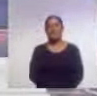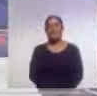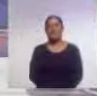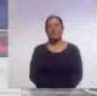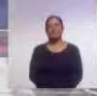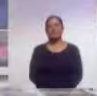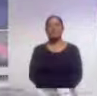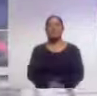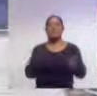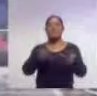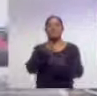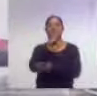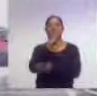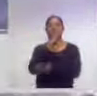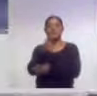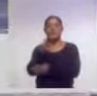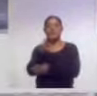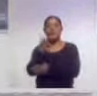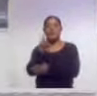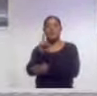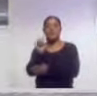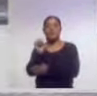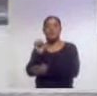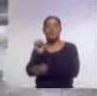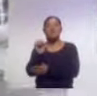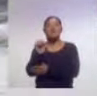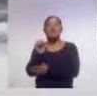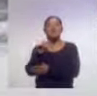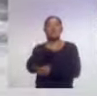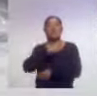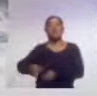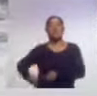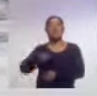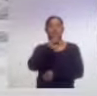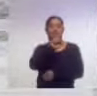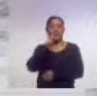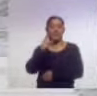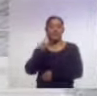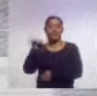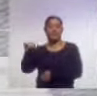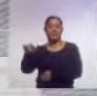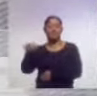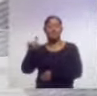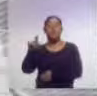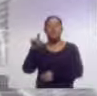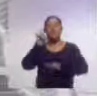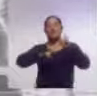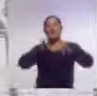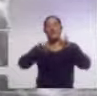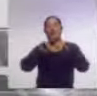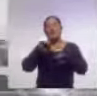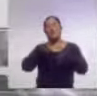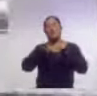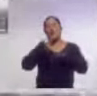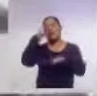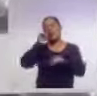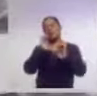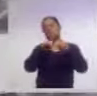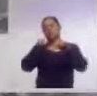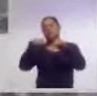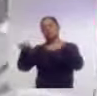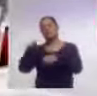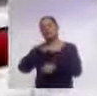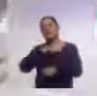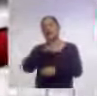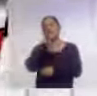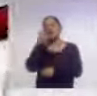Realiza el CEPUEDE su quinta feria del empleo en el municipio de San Pablo del Monte, donde se ofertaron más de 200 vacantes.